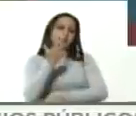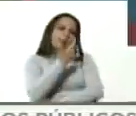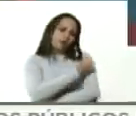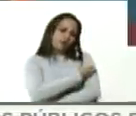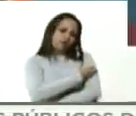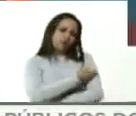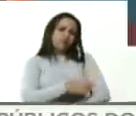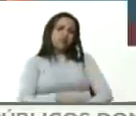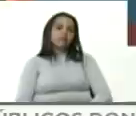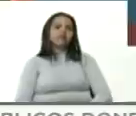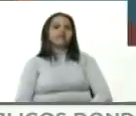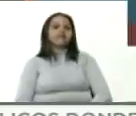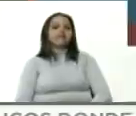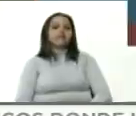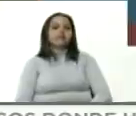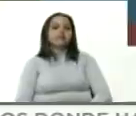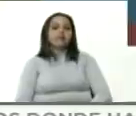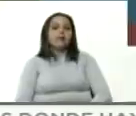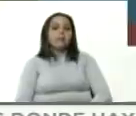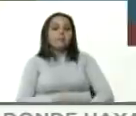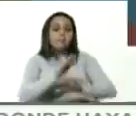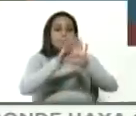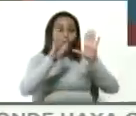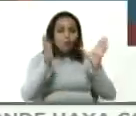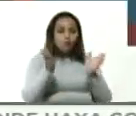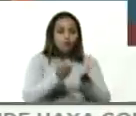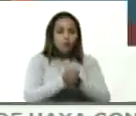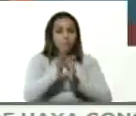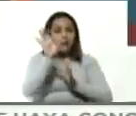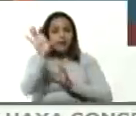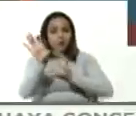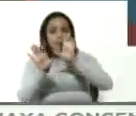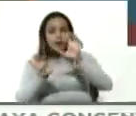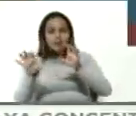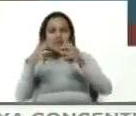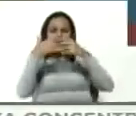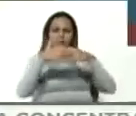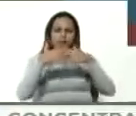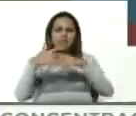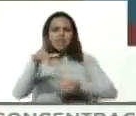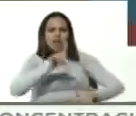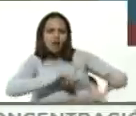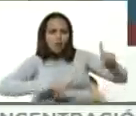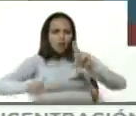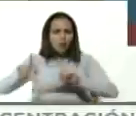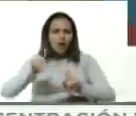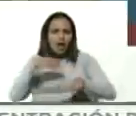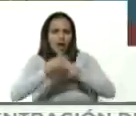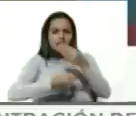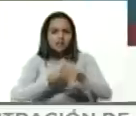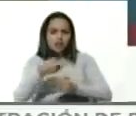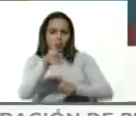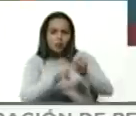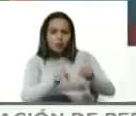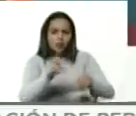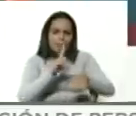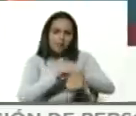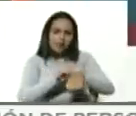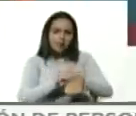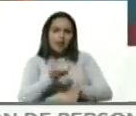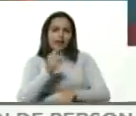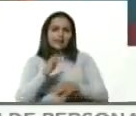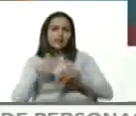varios países en el mundo que están haciendo y empresas laboratorios pruebas clínicas creo que hay una gran